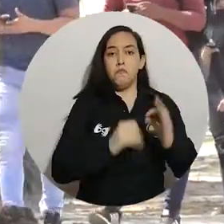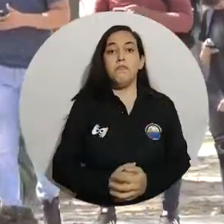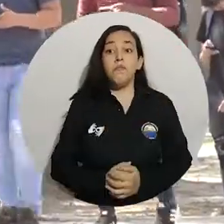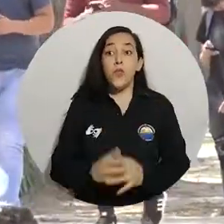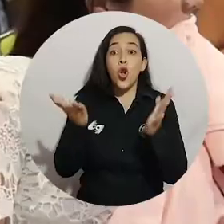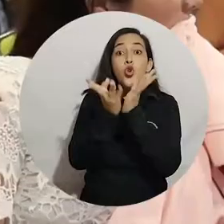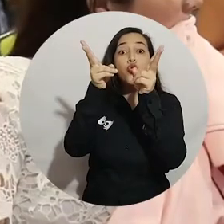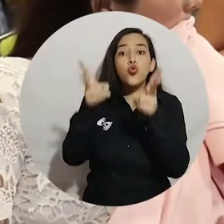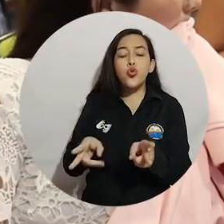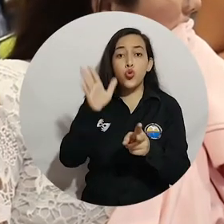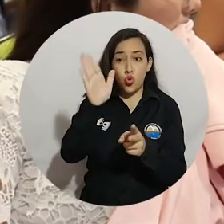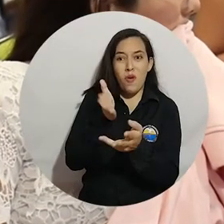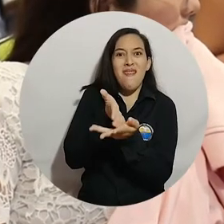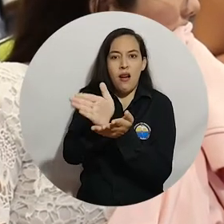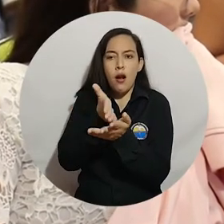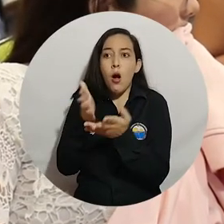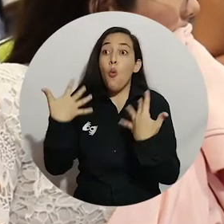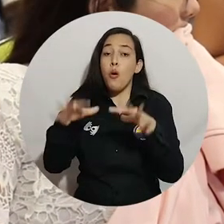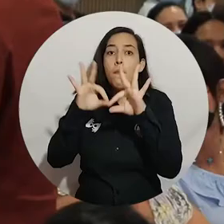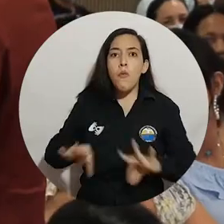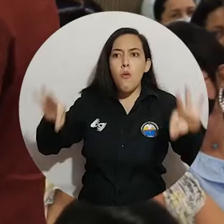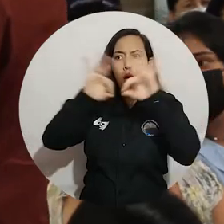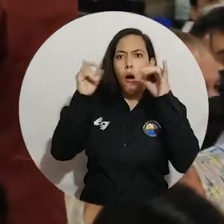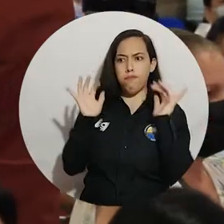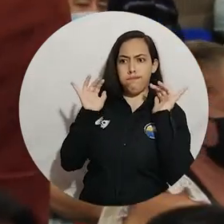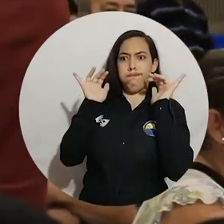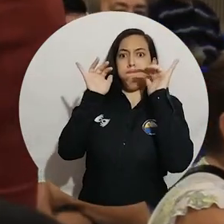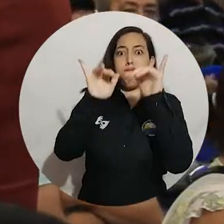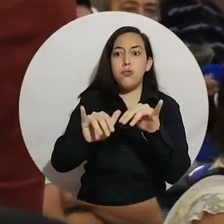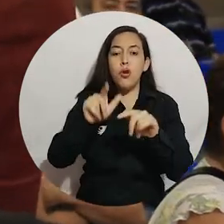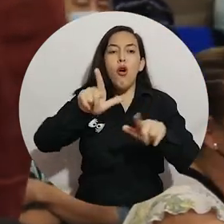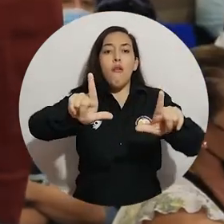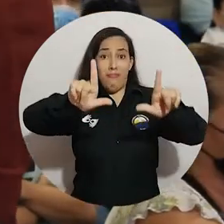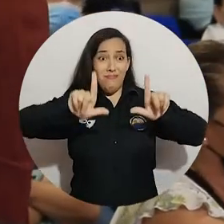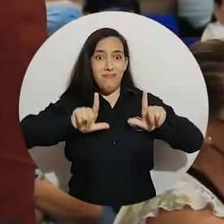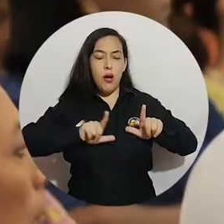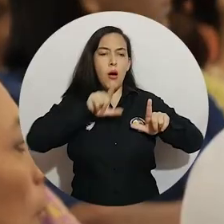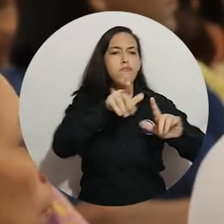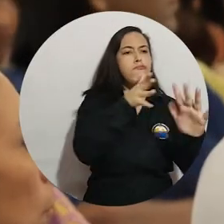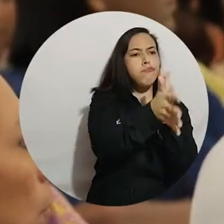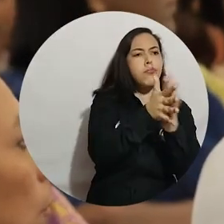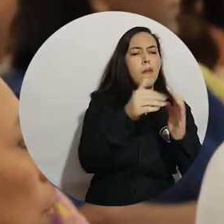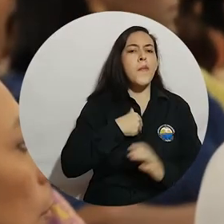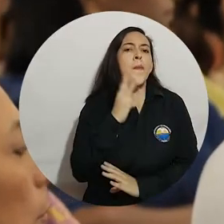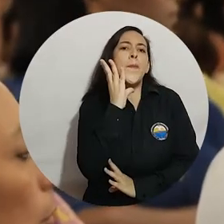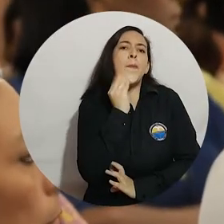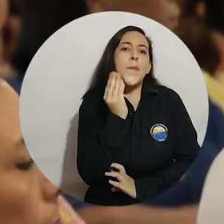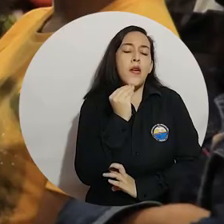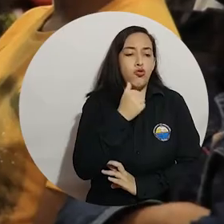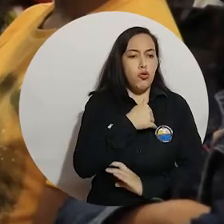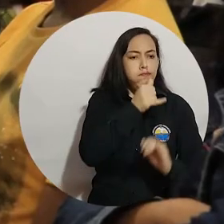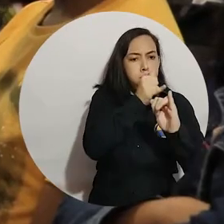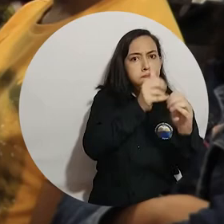Caribe en general. Los estudiantes del programa ratificaron la importancia de este encuentro en el que egresados compartieron sus casos de éxito